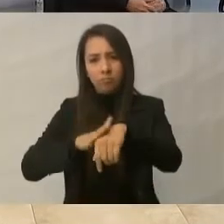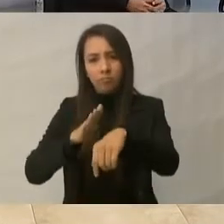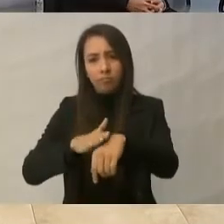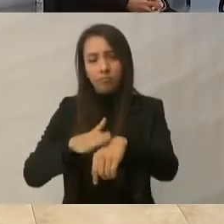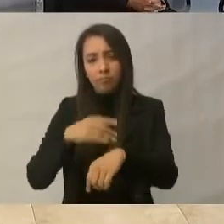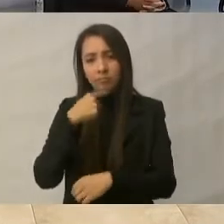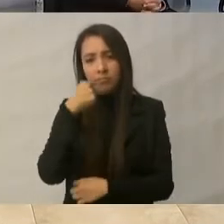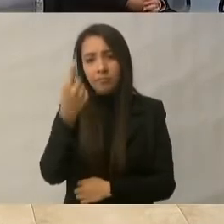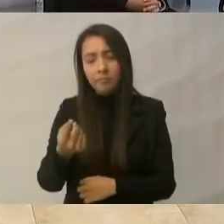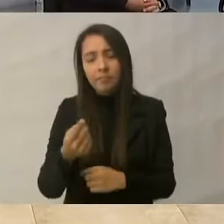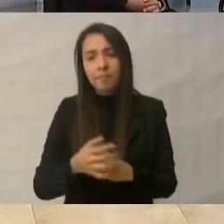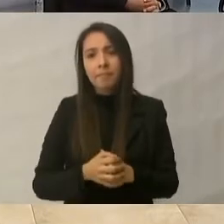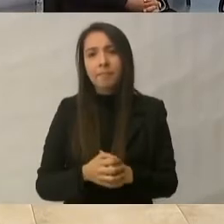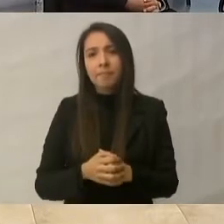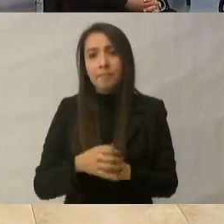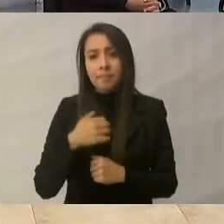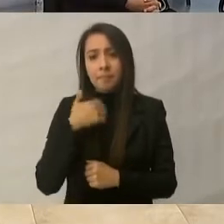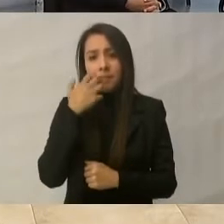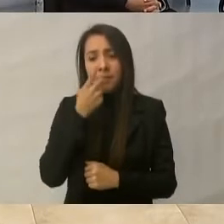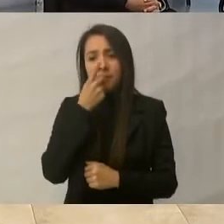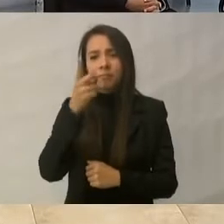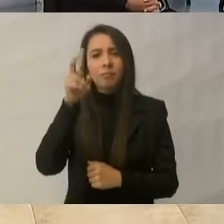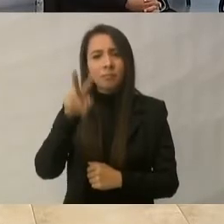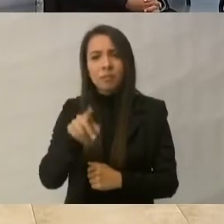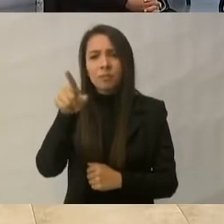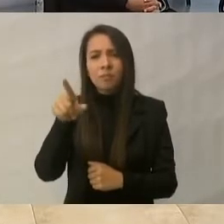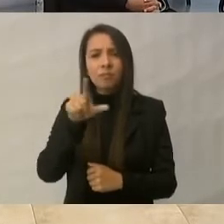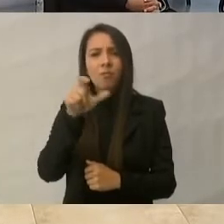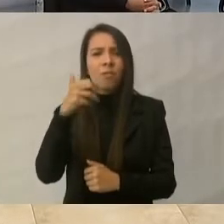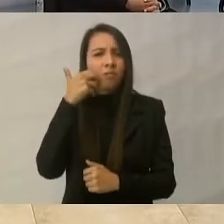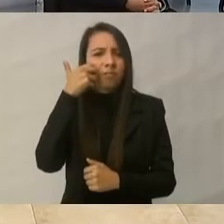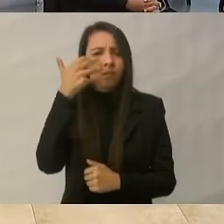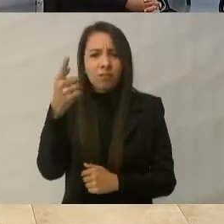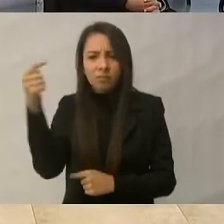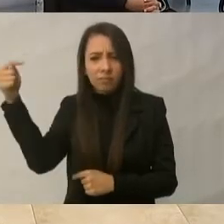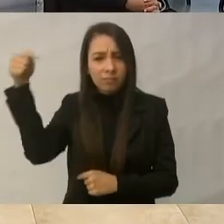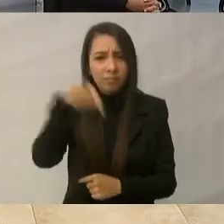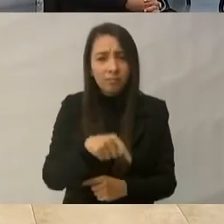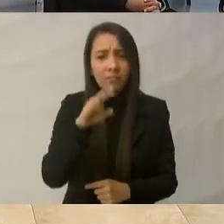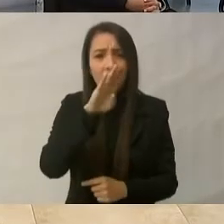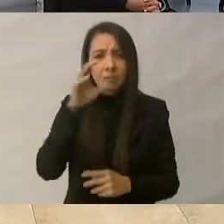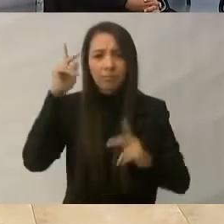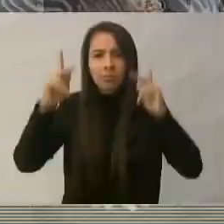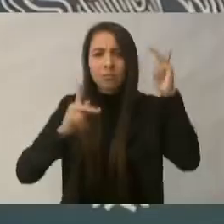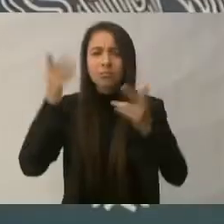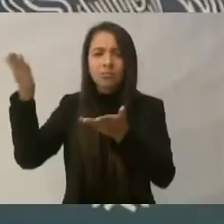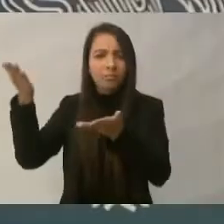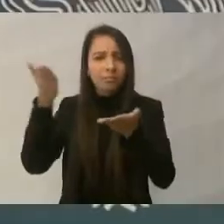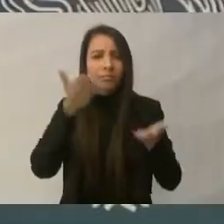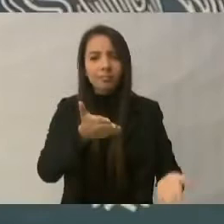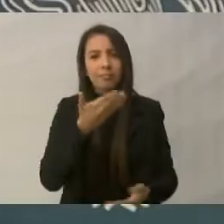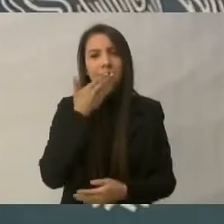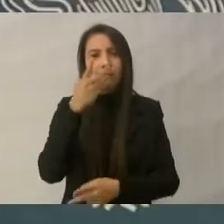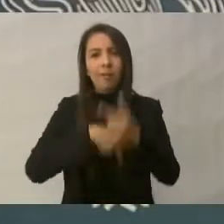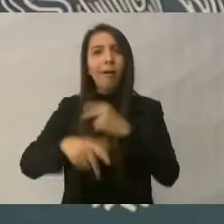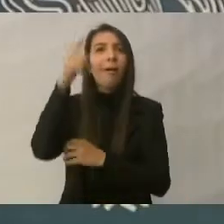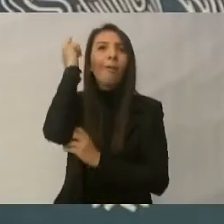le decimos que usted es bienvenido aquí todo el tiempo que usted quiera. Quisiéramos que aquí viviera,